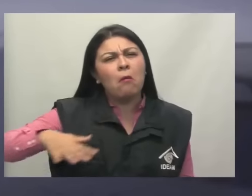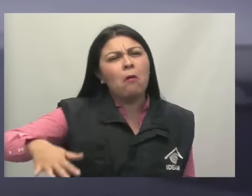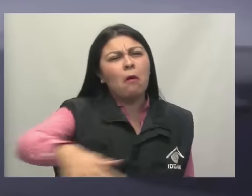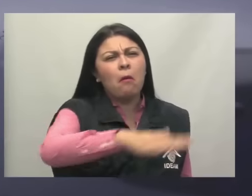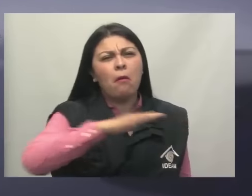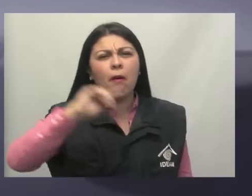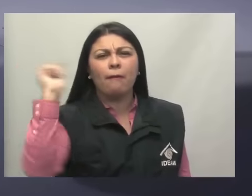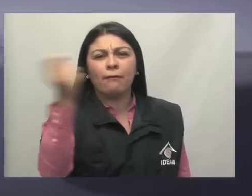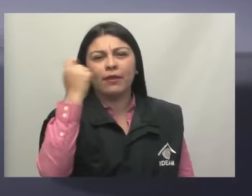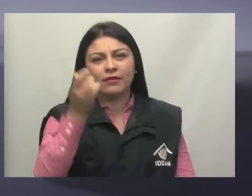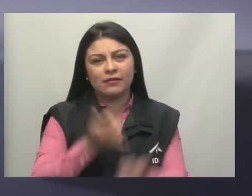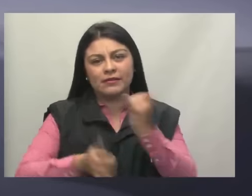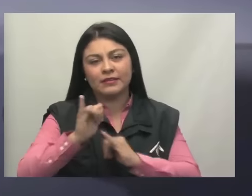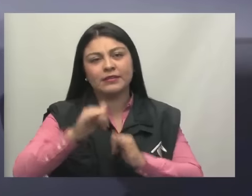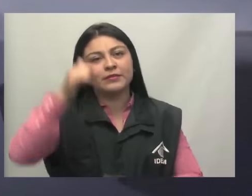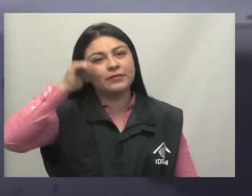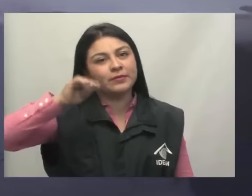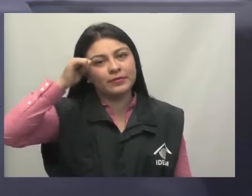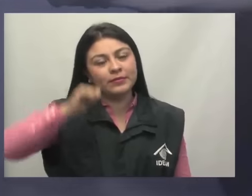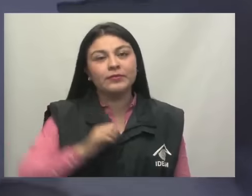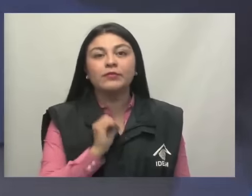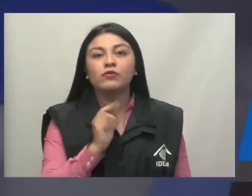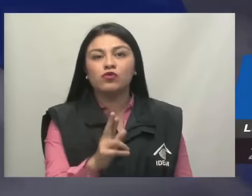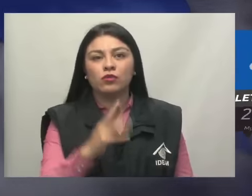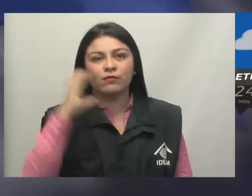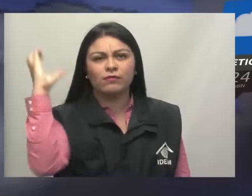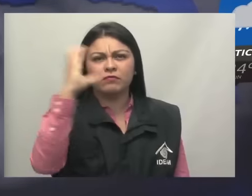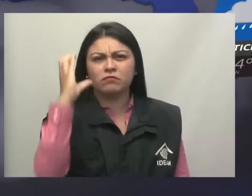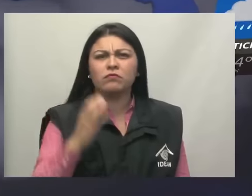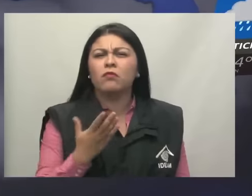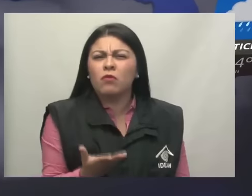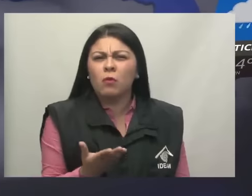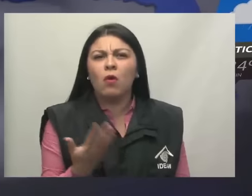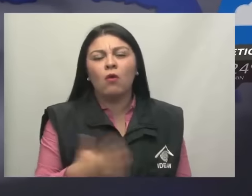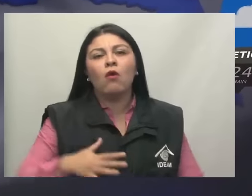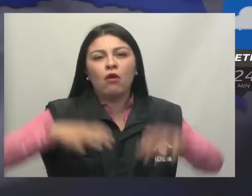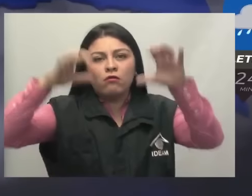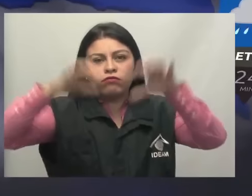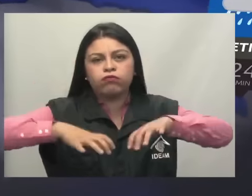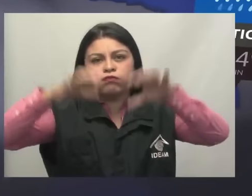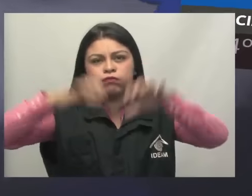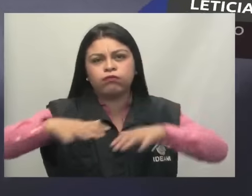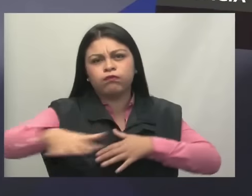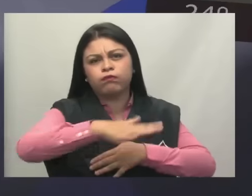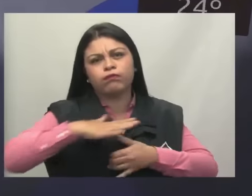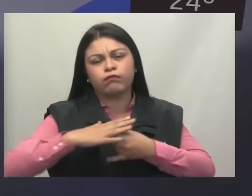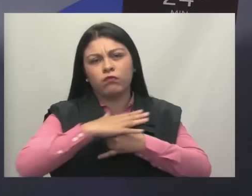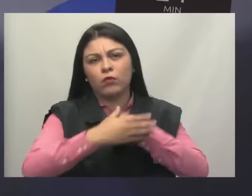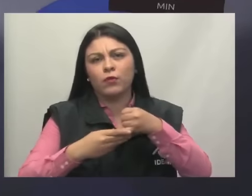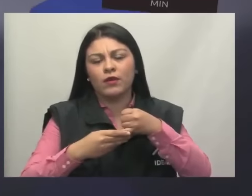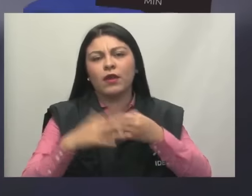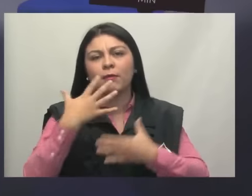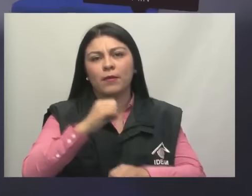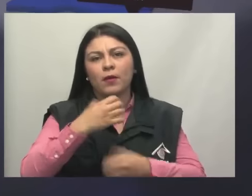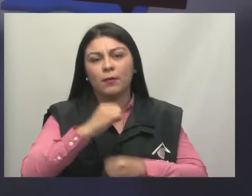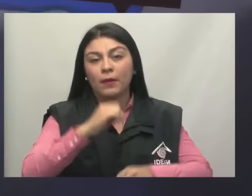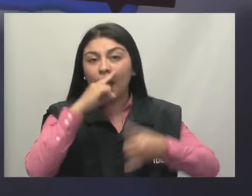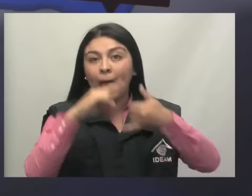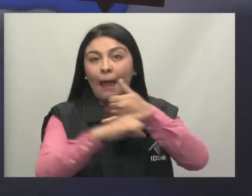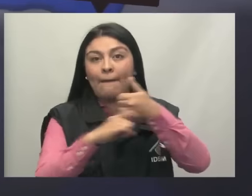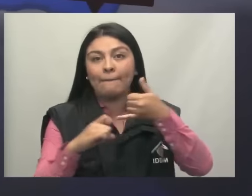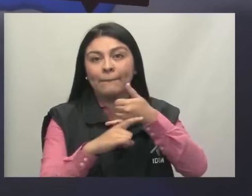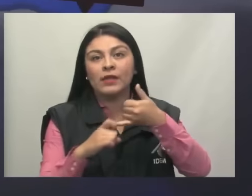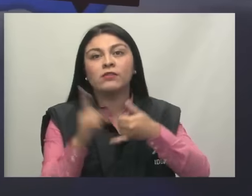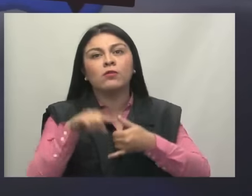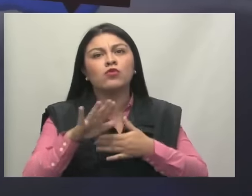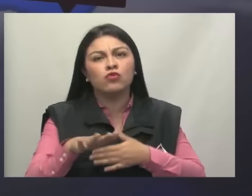Monte del Meta, Casanare y Arauca. El sur del país estará cubierto con lluvias al oriente de Guainía, Baupés, Amazonas y en